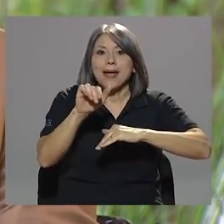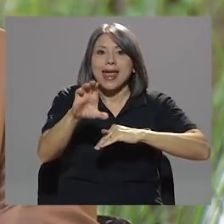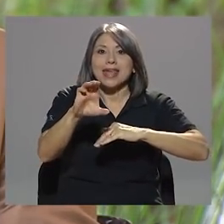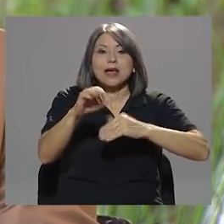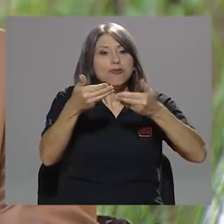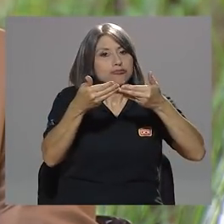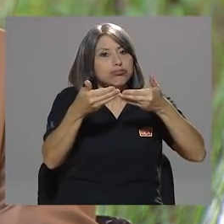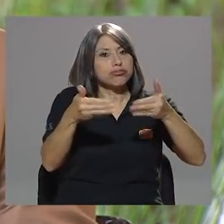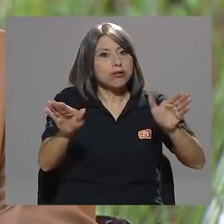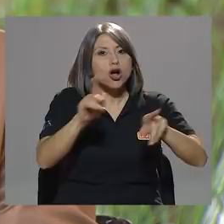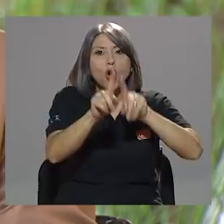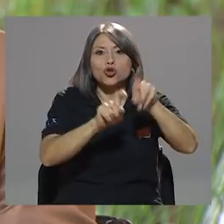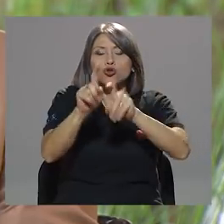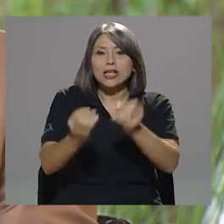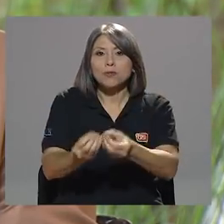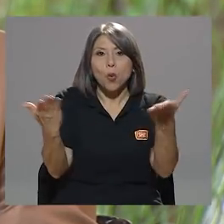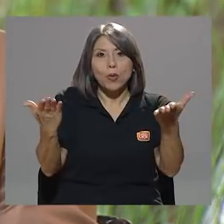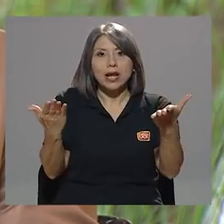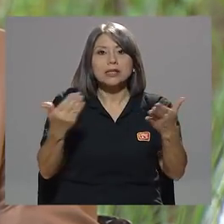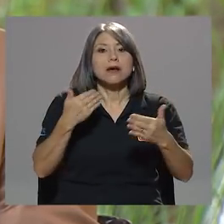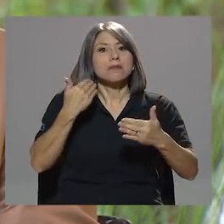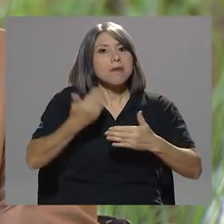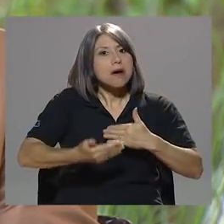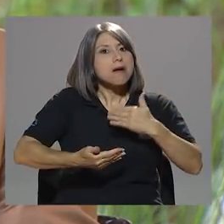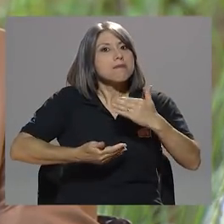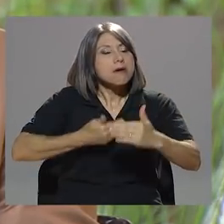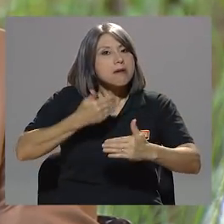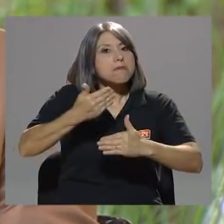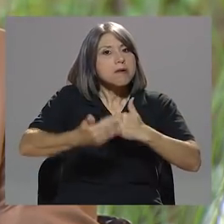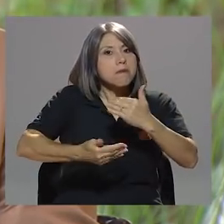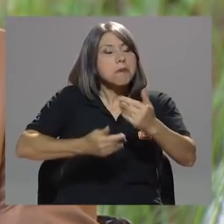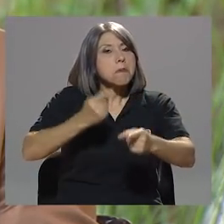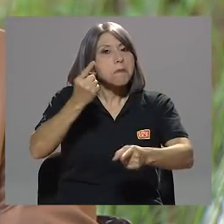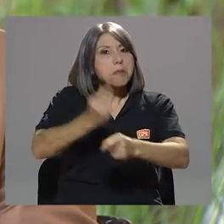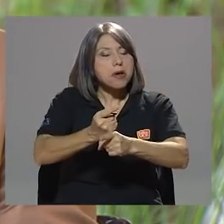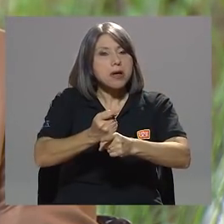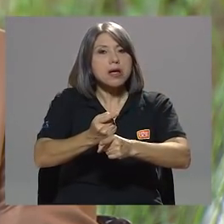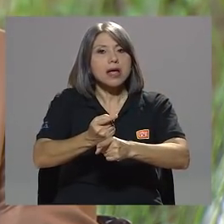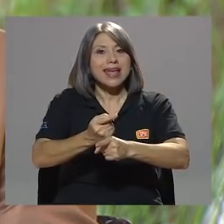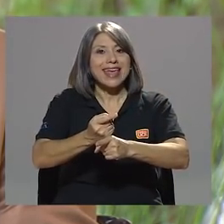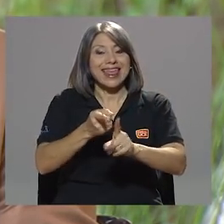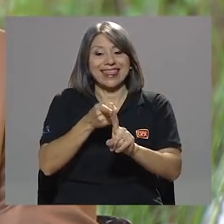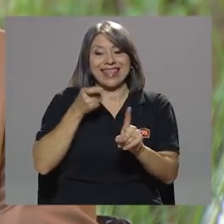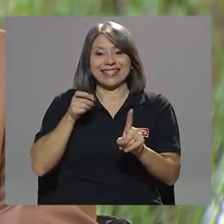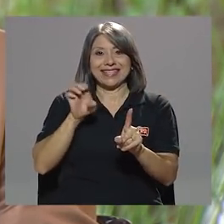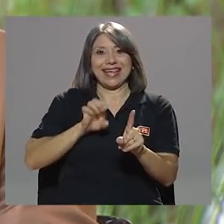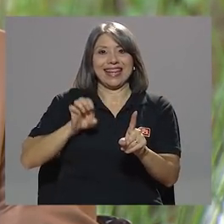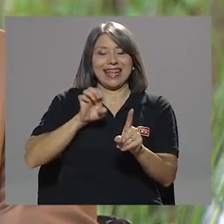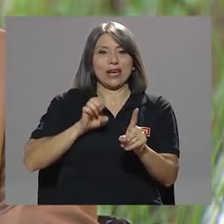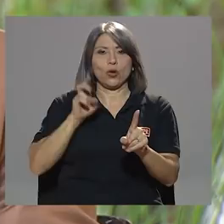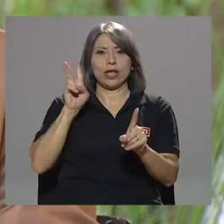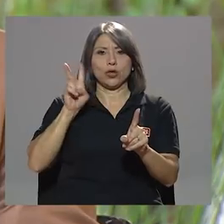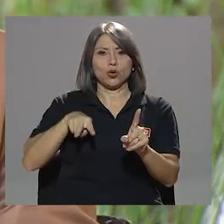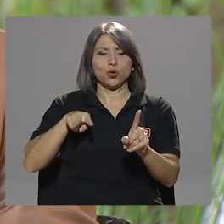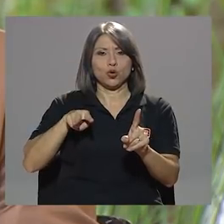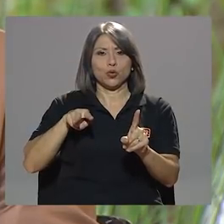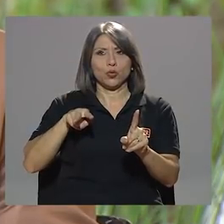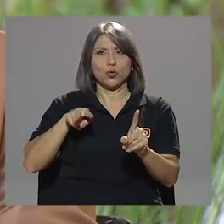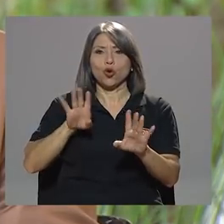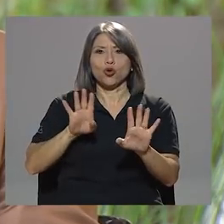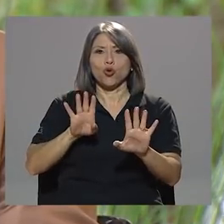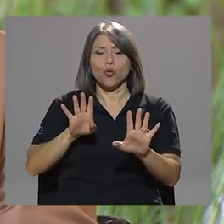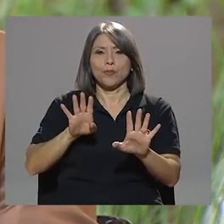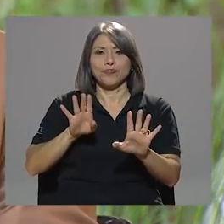La línea era correcta y de enero del 2000...